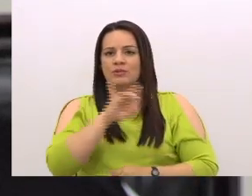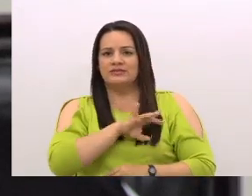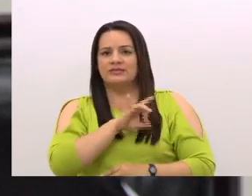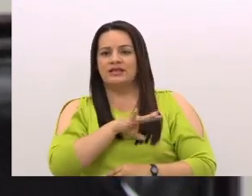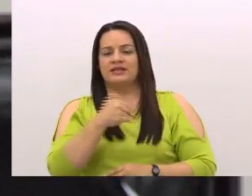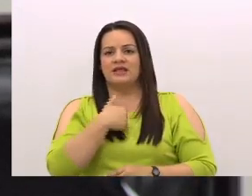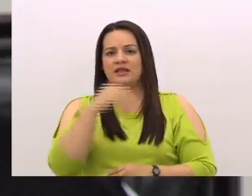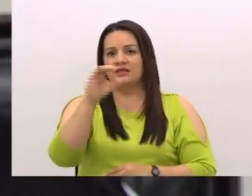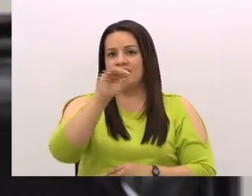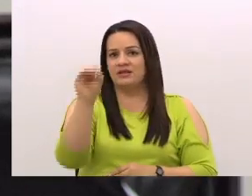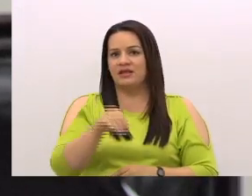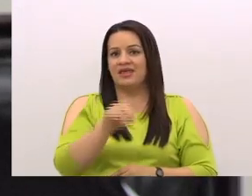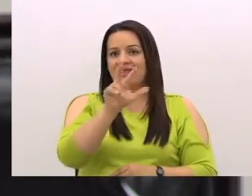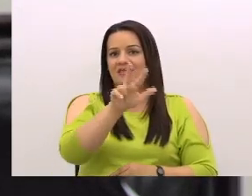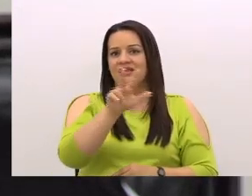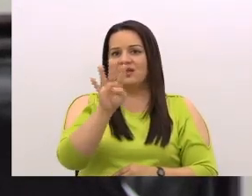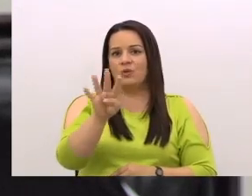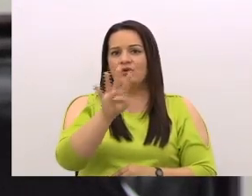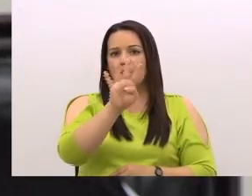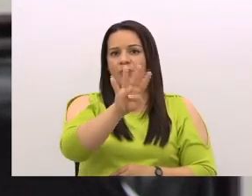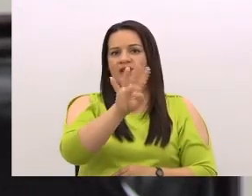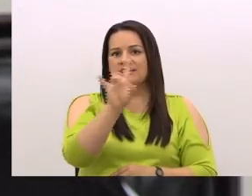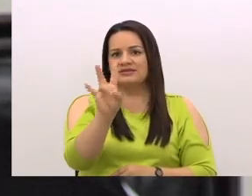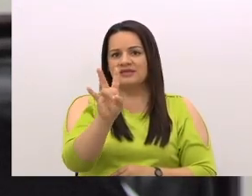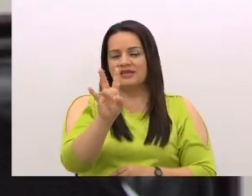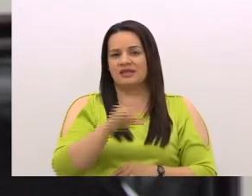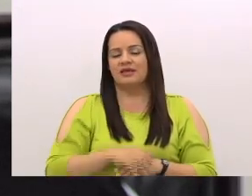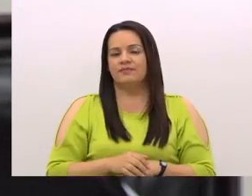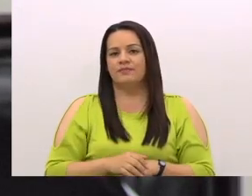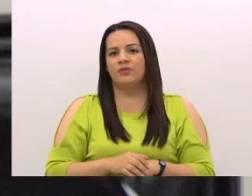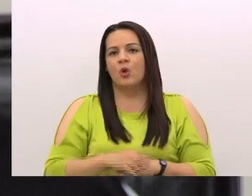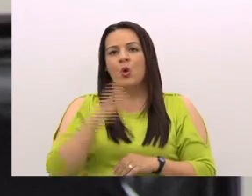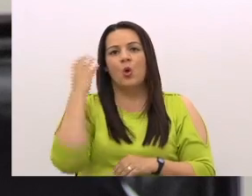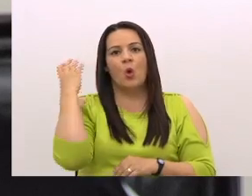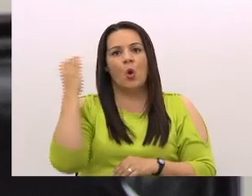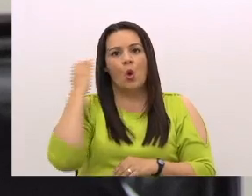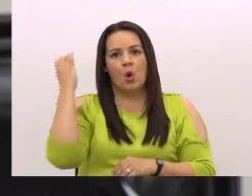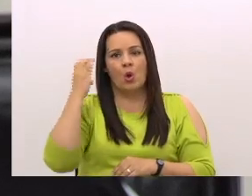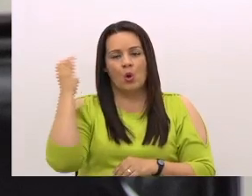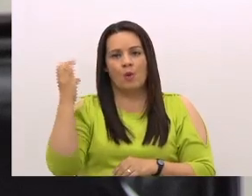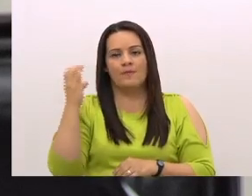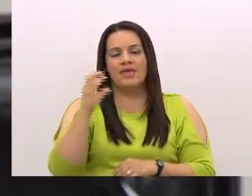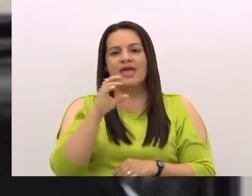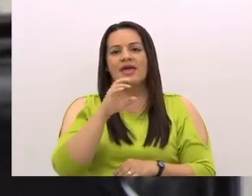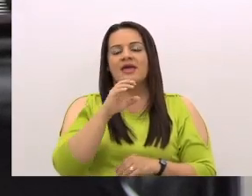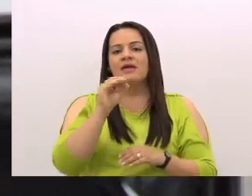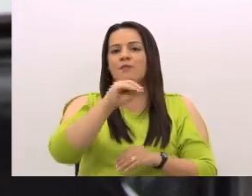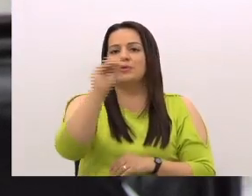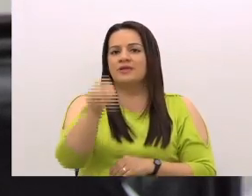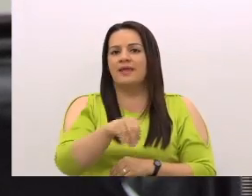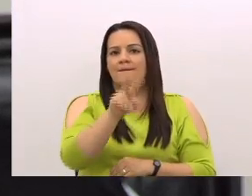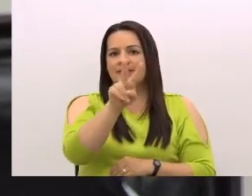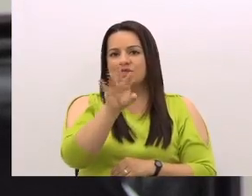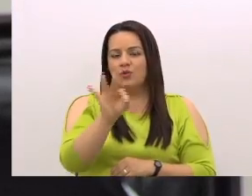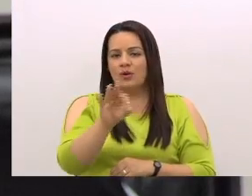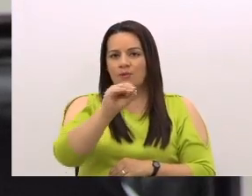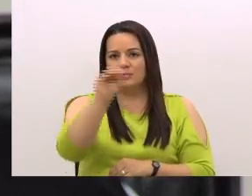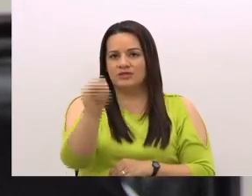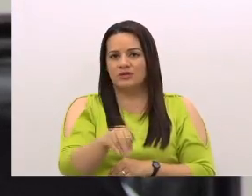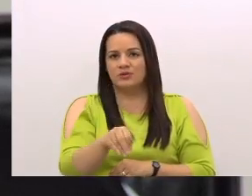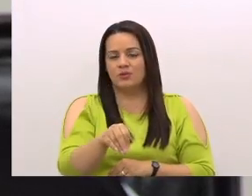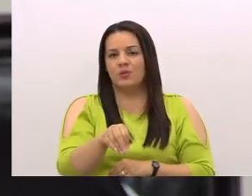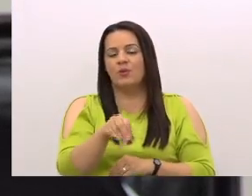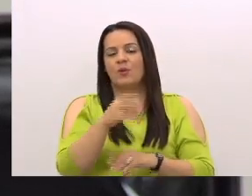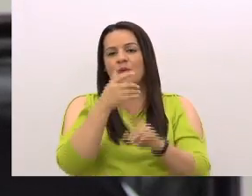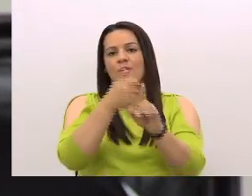tasa de 34,47%, como en Colombia que tiene una tasa de un 29% y los mismos